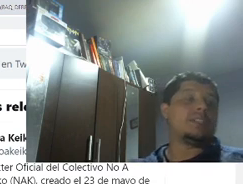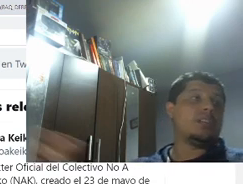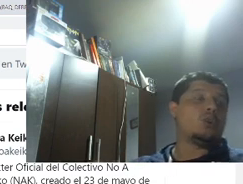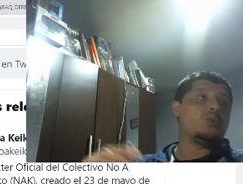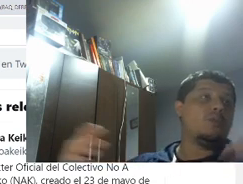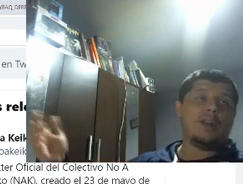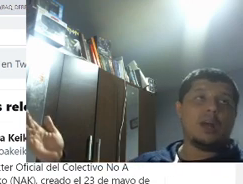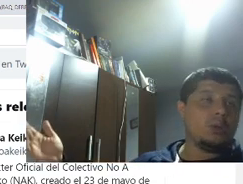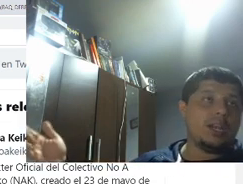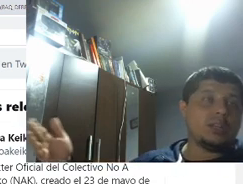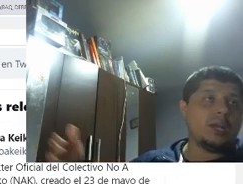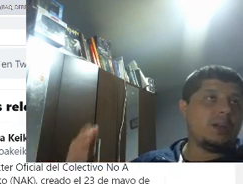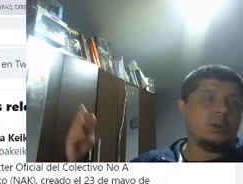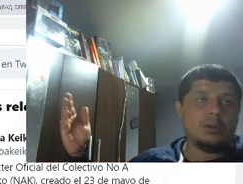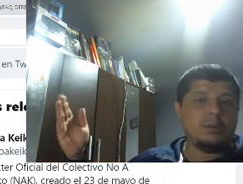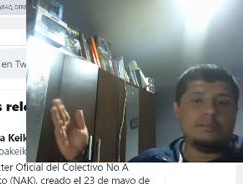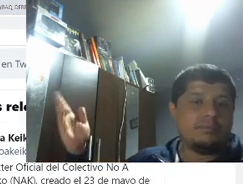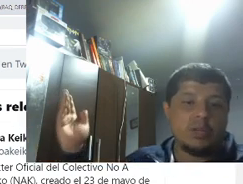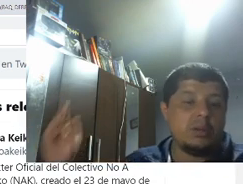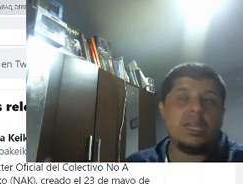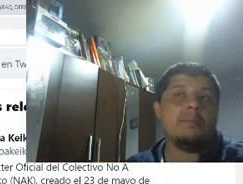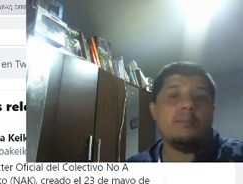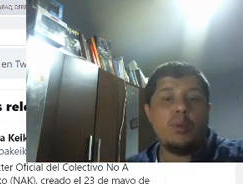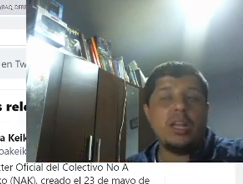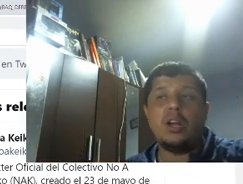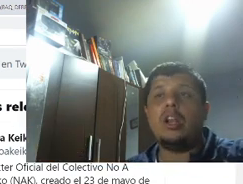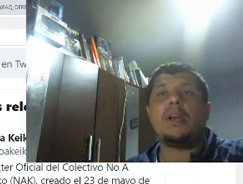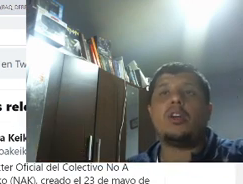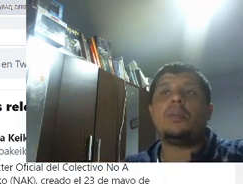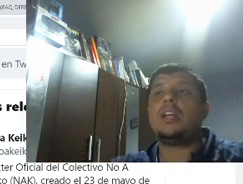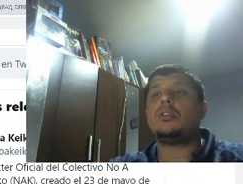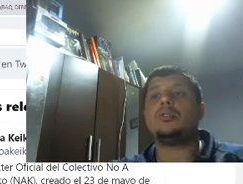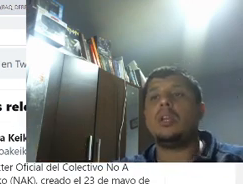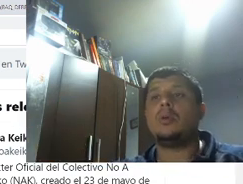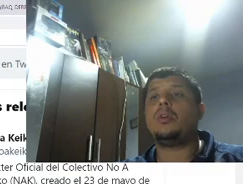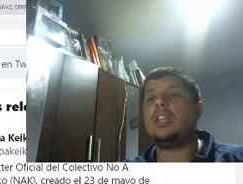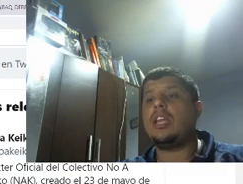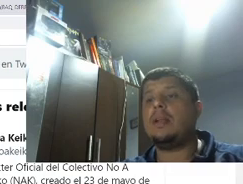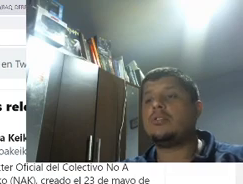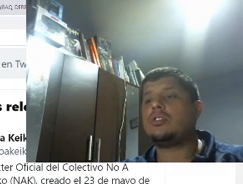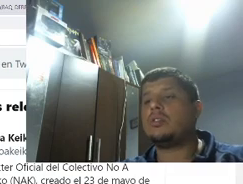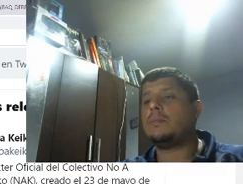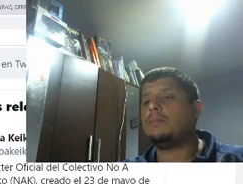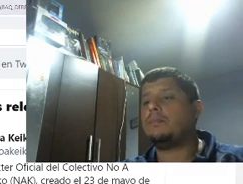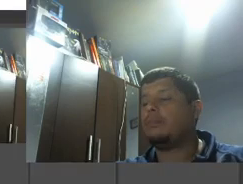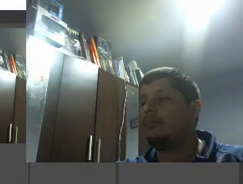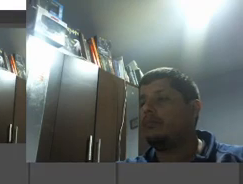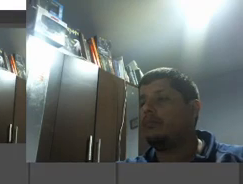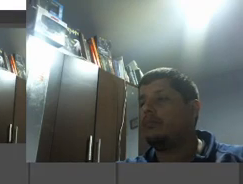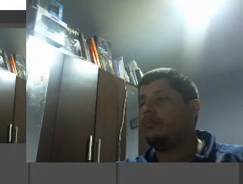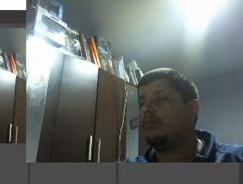¿Siguen pensando que hubo un fraude electoral o no? No lo sé. Pueden dejar en la barra de comentarios. Un saludito, gente. Hablamos. Chau, chau. Chau. Chau. Gracias.